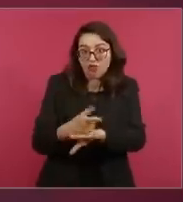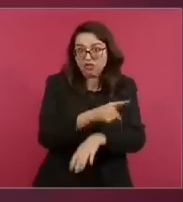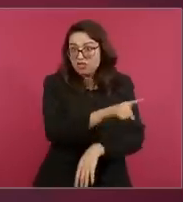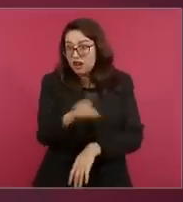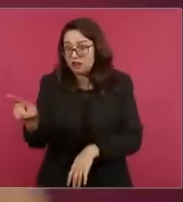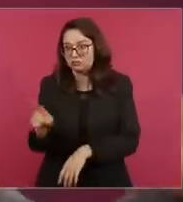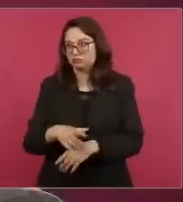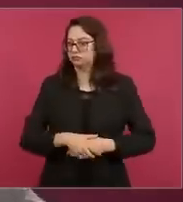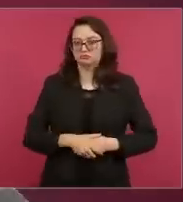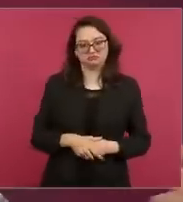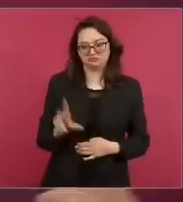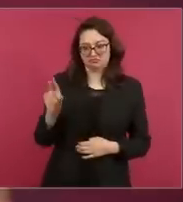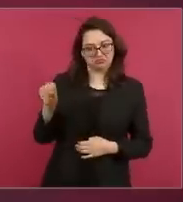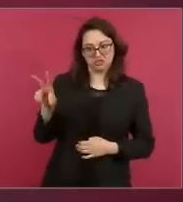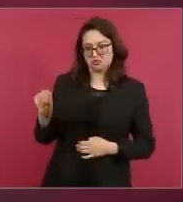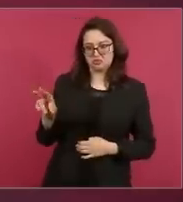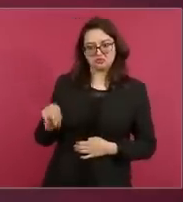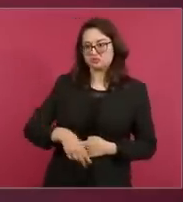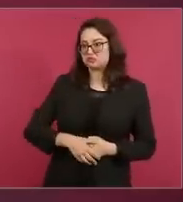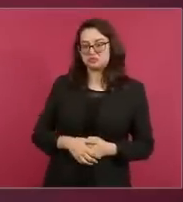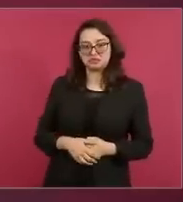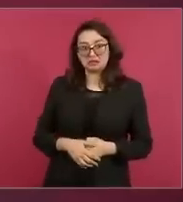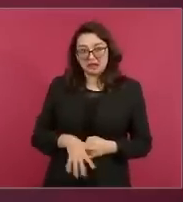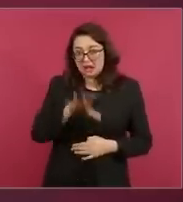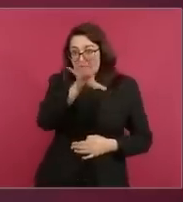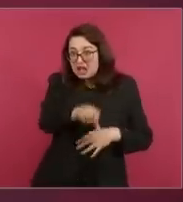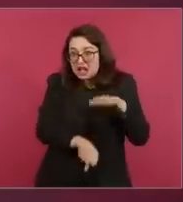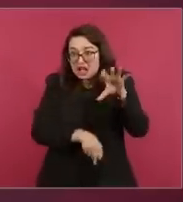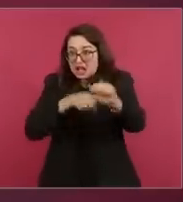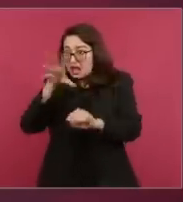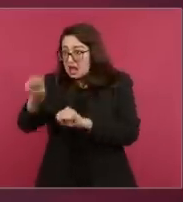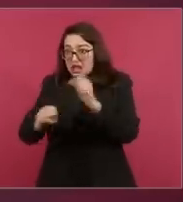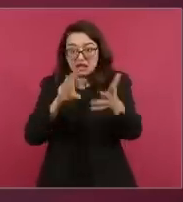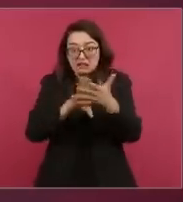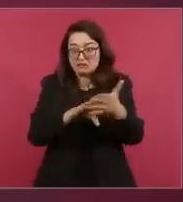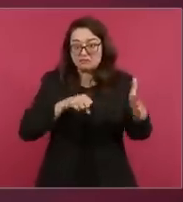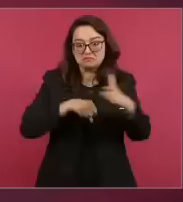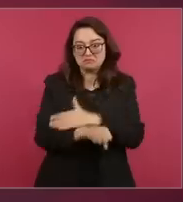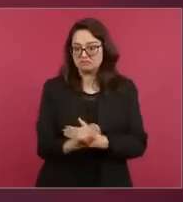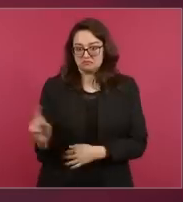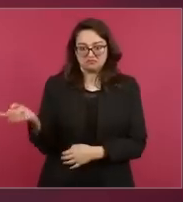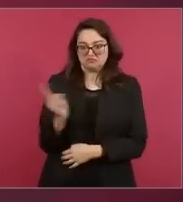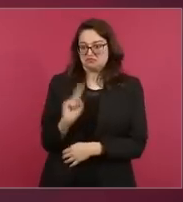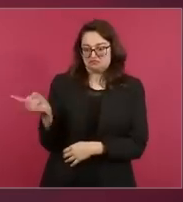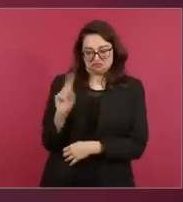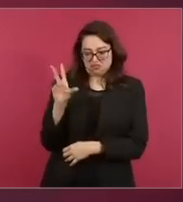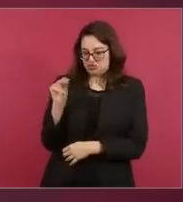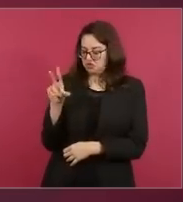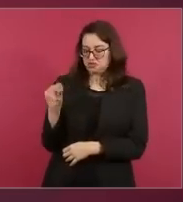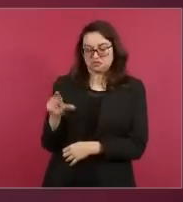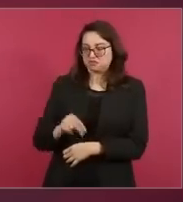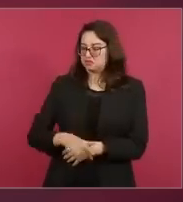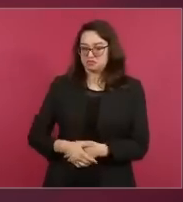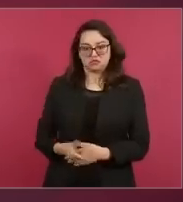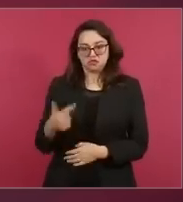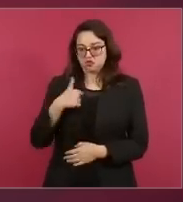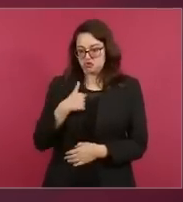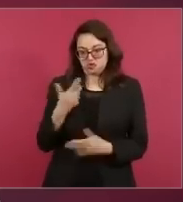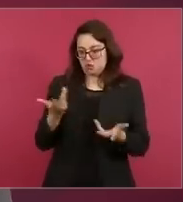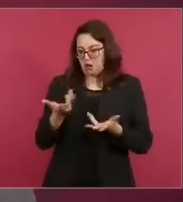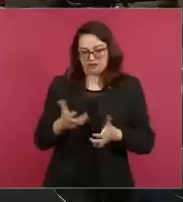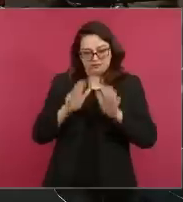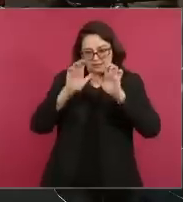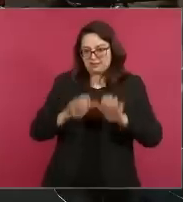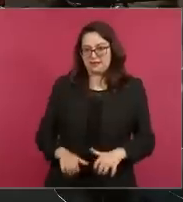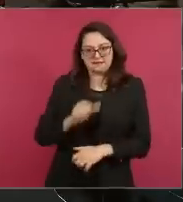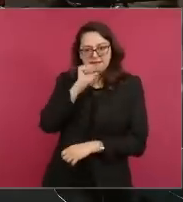Se oponen de antier el que estaba de fiscal, que ahora estoy